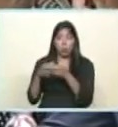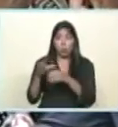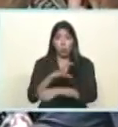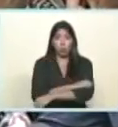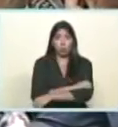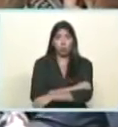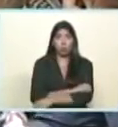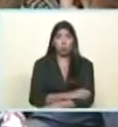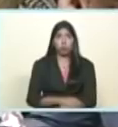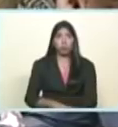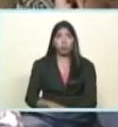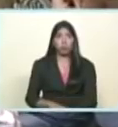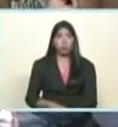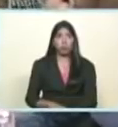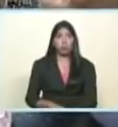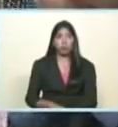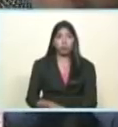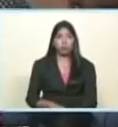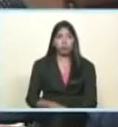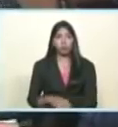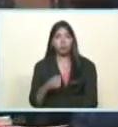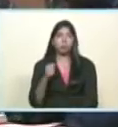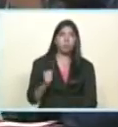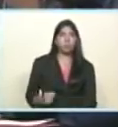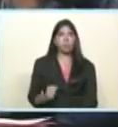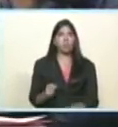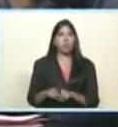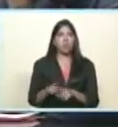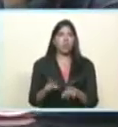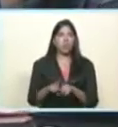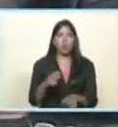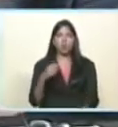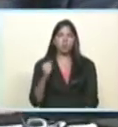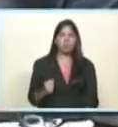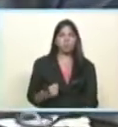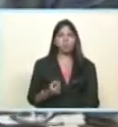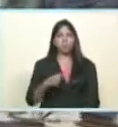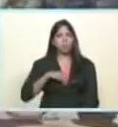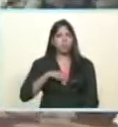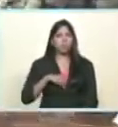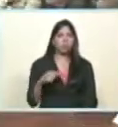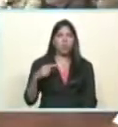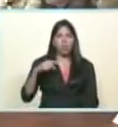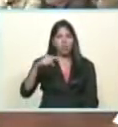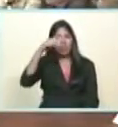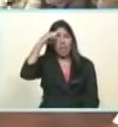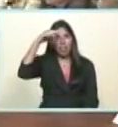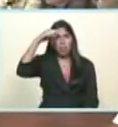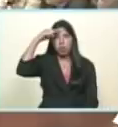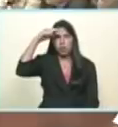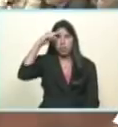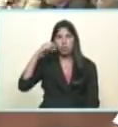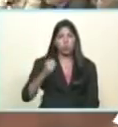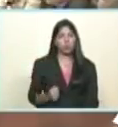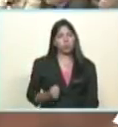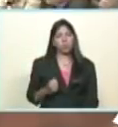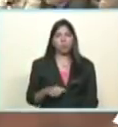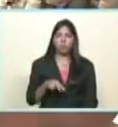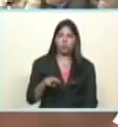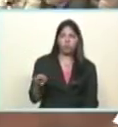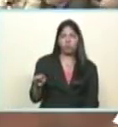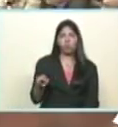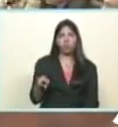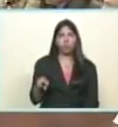con la arrogancia que solamente tiene el imperio, esa arrogancia que ustedes ven, esa prepotencia, esa petulancia